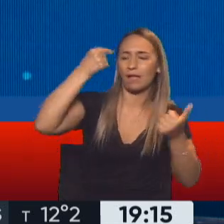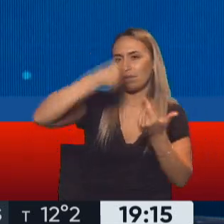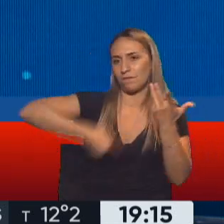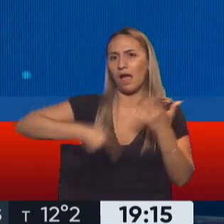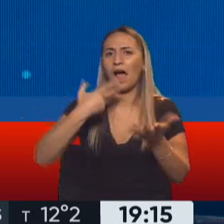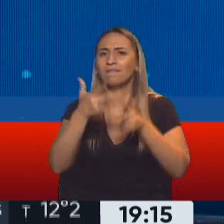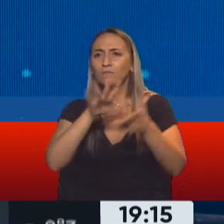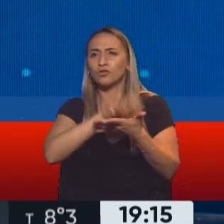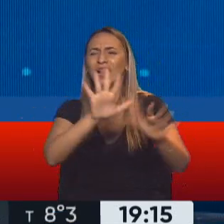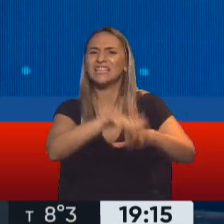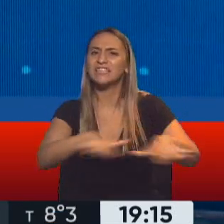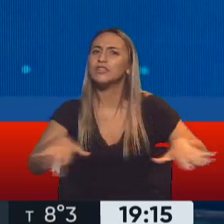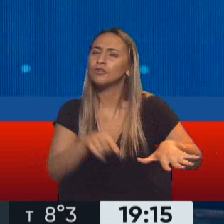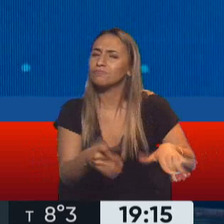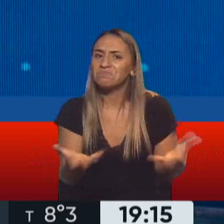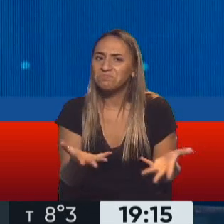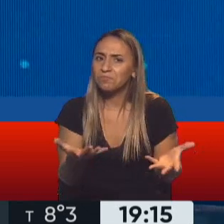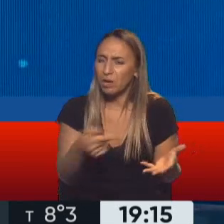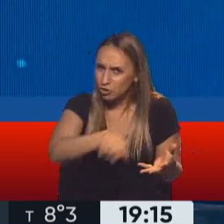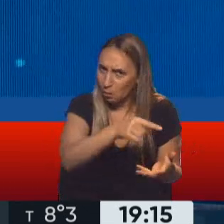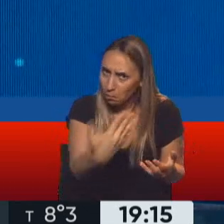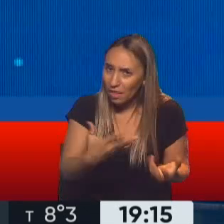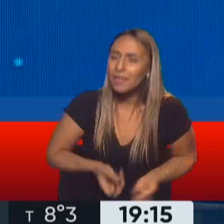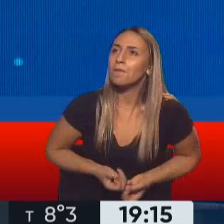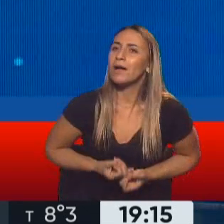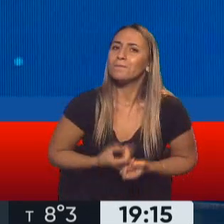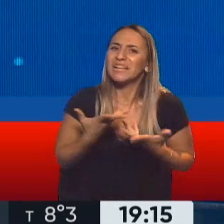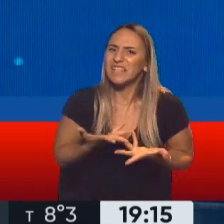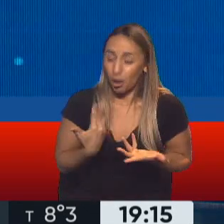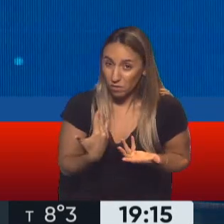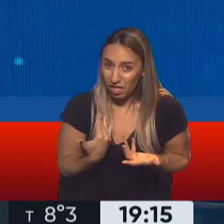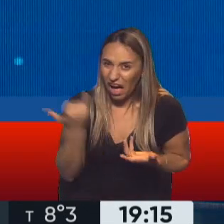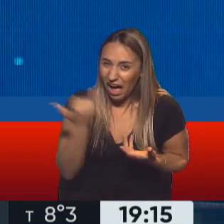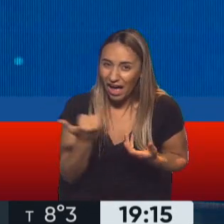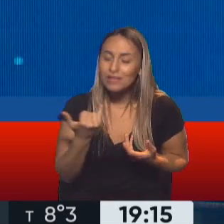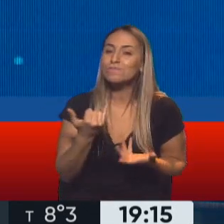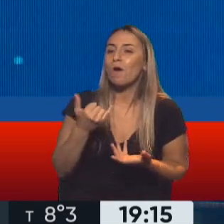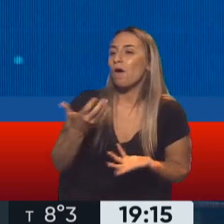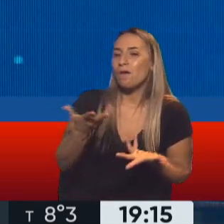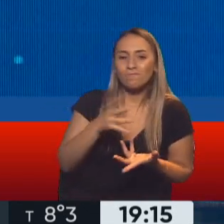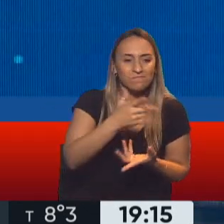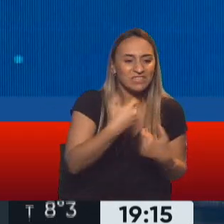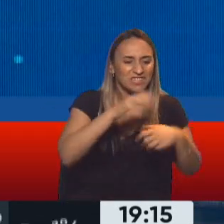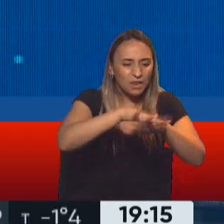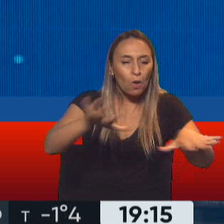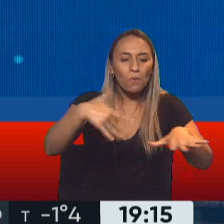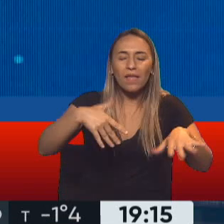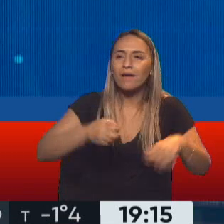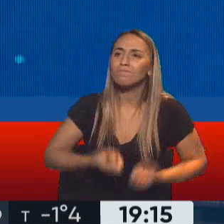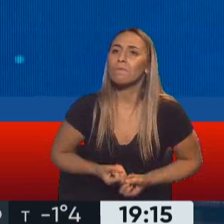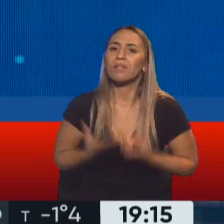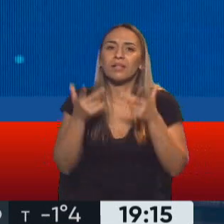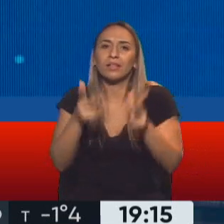de las niñas, ¿tienen lugar para expresarse los niños? ¿Hay espacios para los niños para que ellos puedan expresarse? Y si no hay,